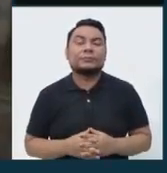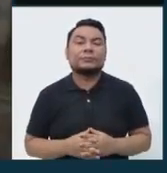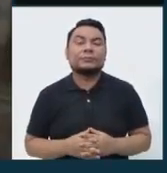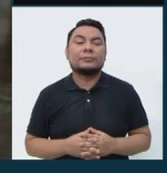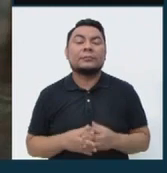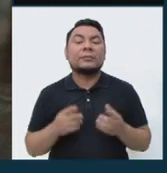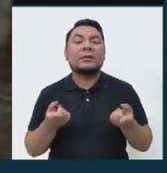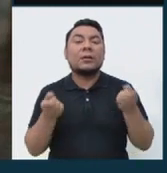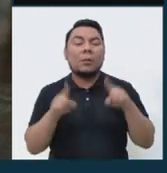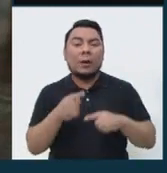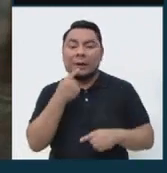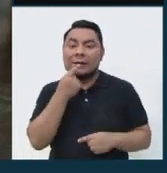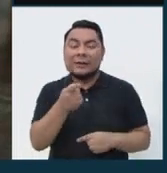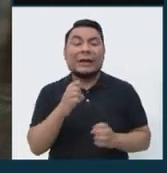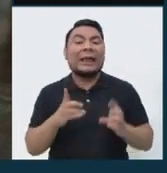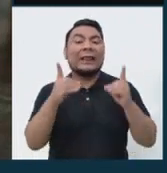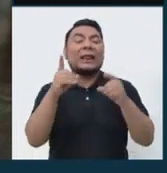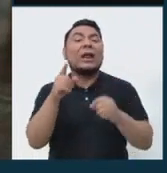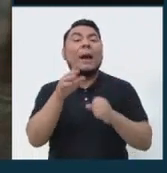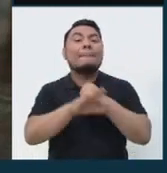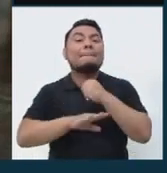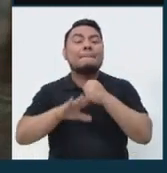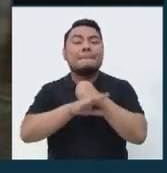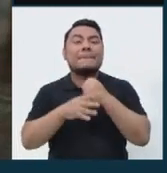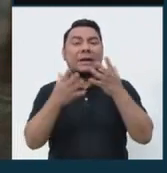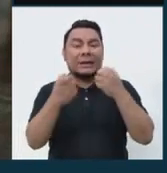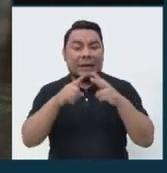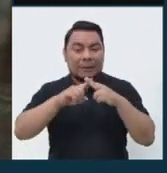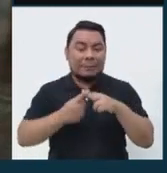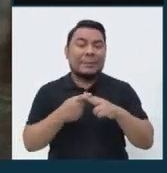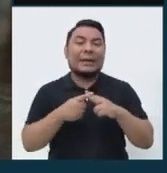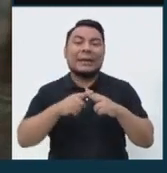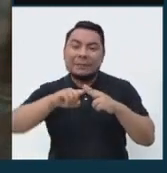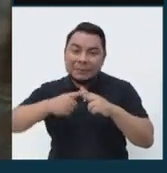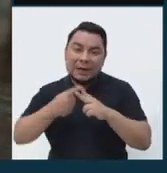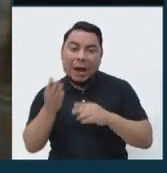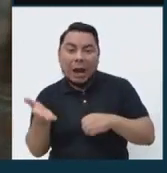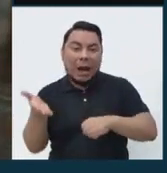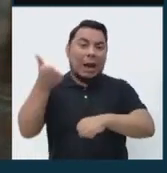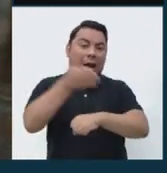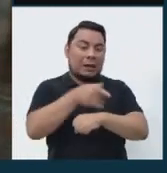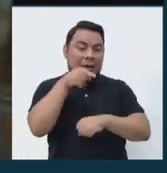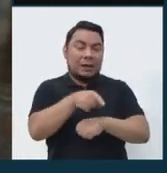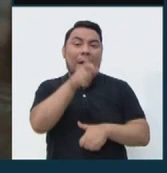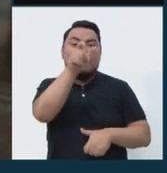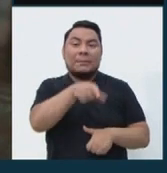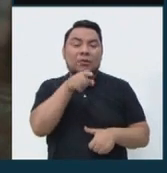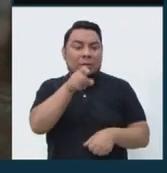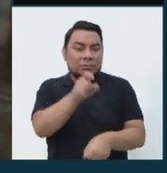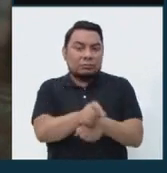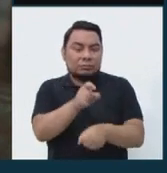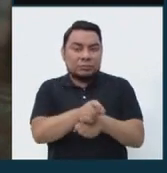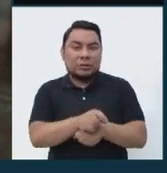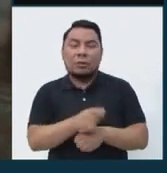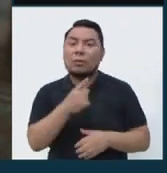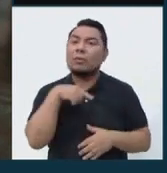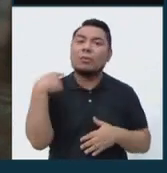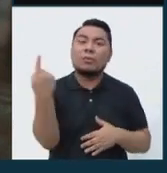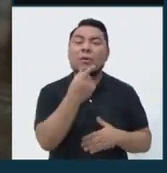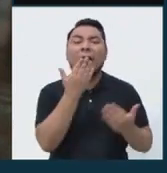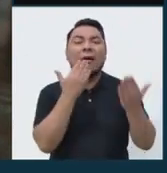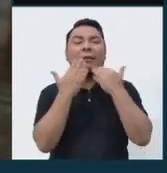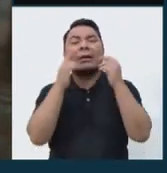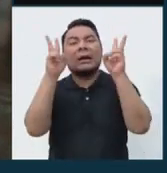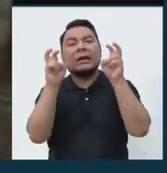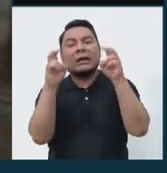Cuando nos referimos a educación básica, tenemos que partir desde el inicio, donde el ser humano está formado. Todos hablamos de